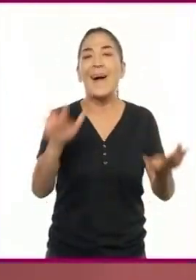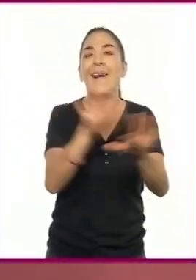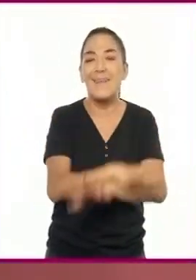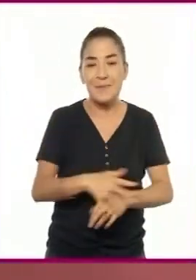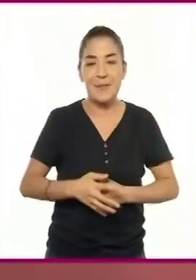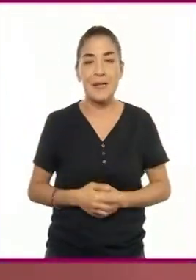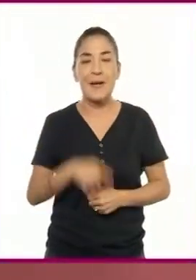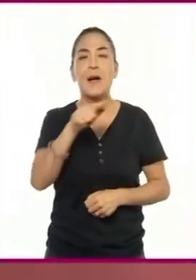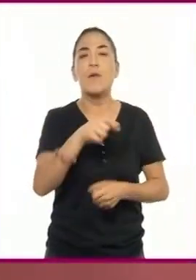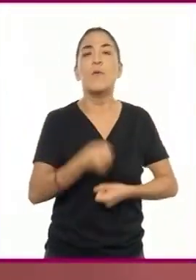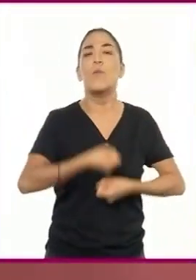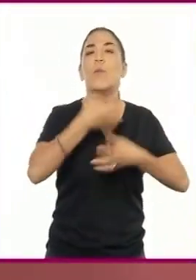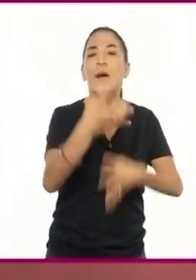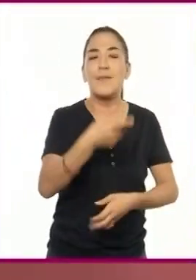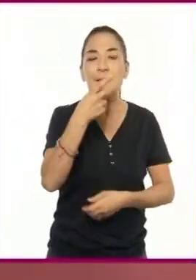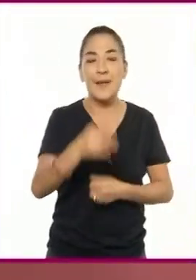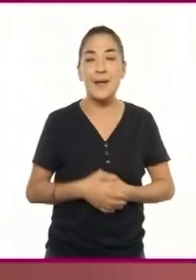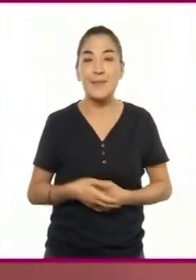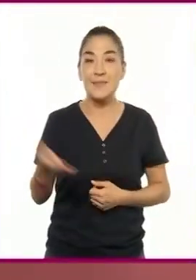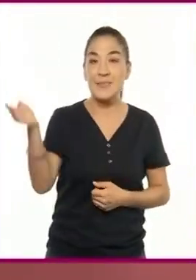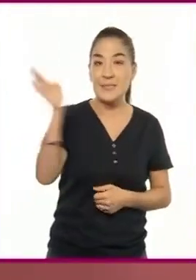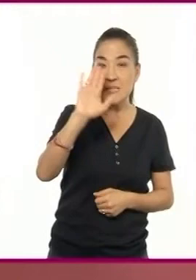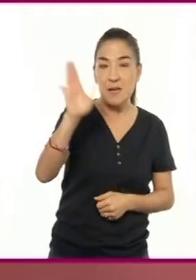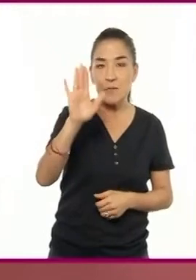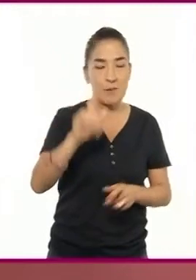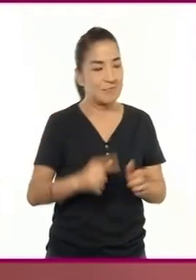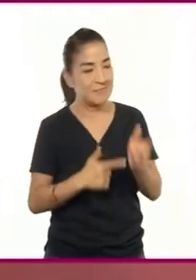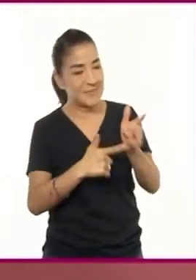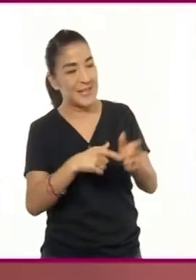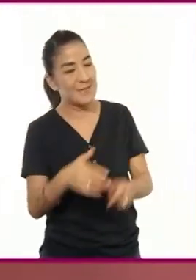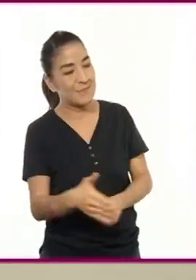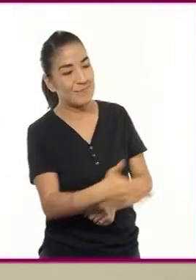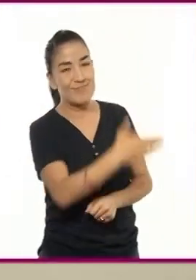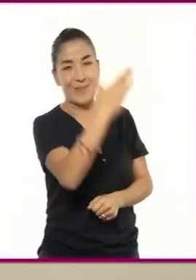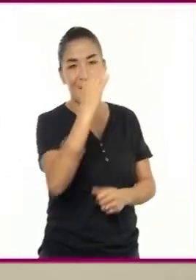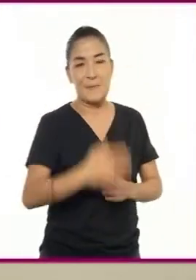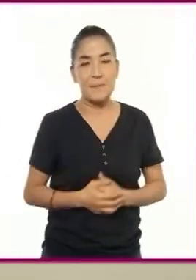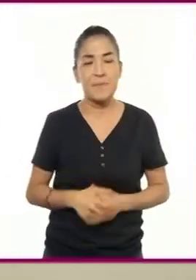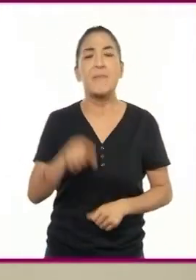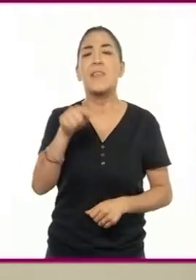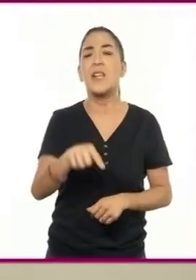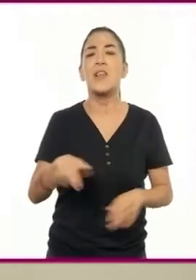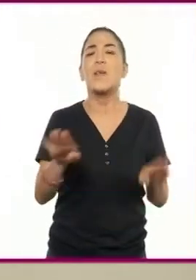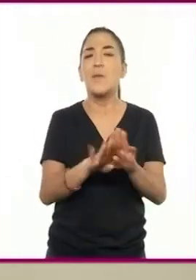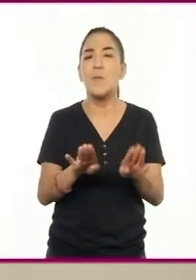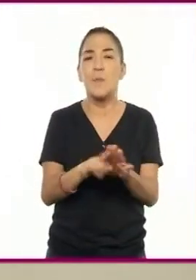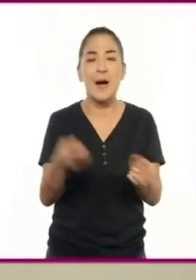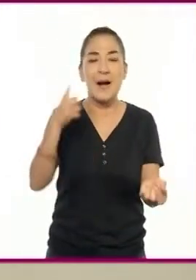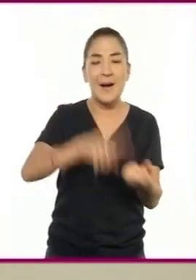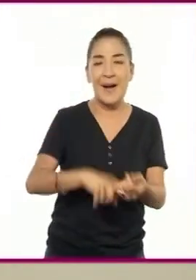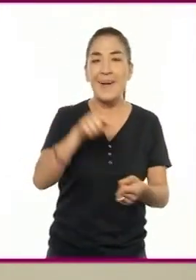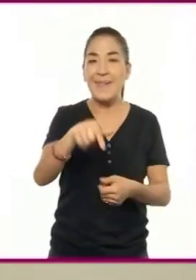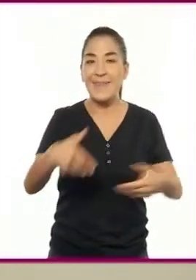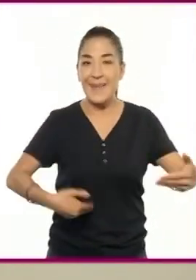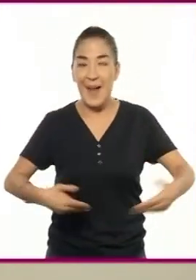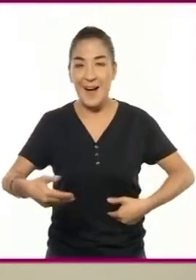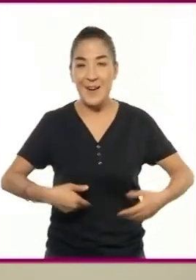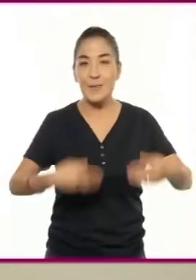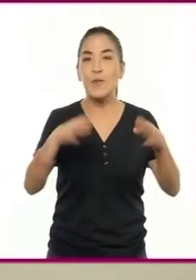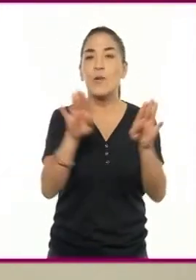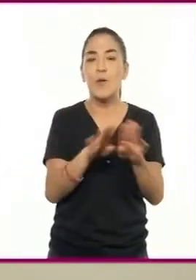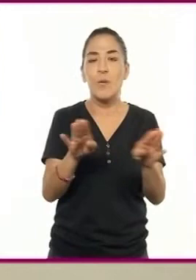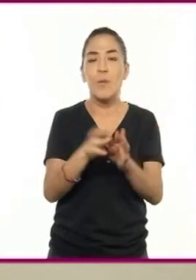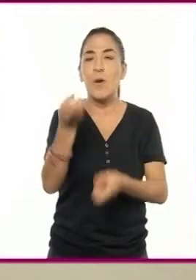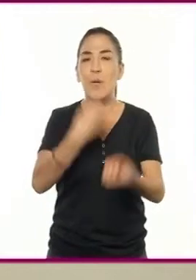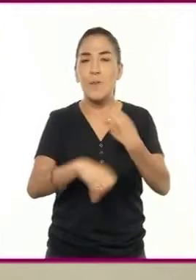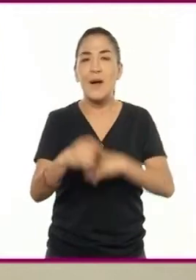En el cuento decía, saluda y sigue adelante. Esta acción, al pasarla a teatro, queda como...